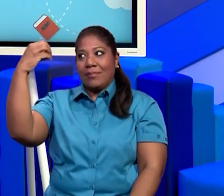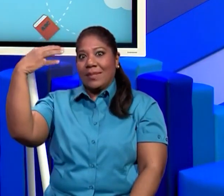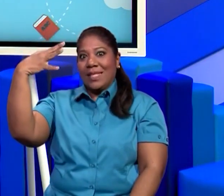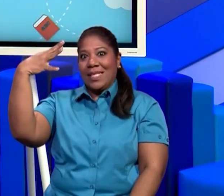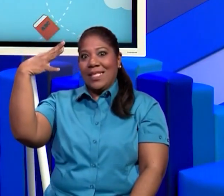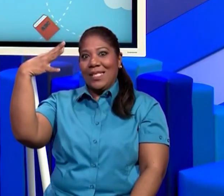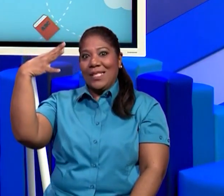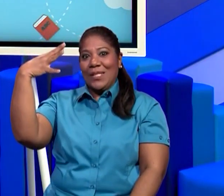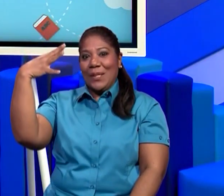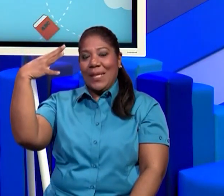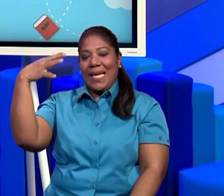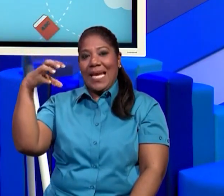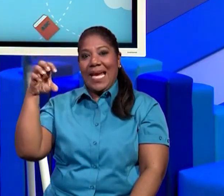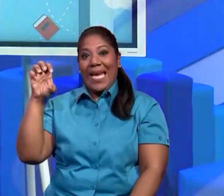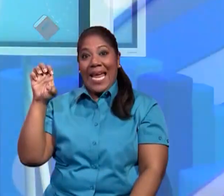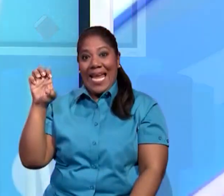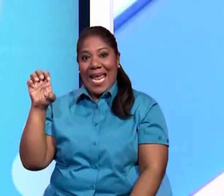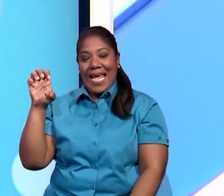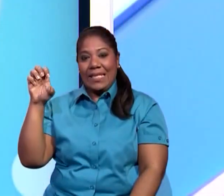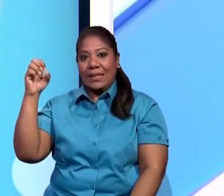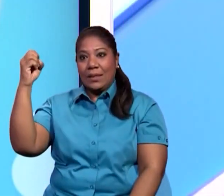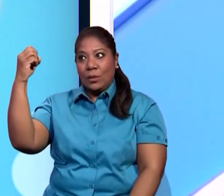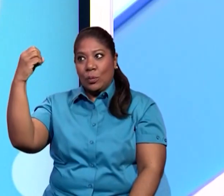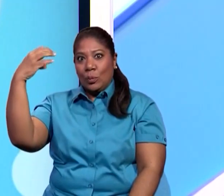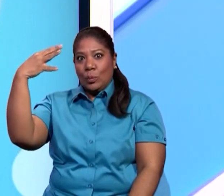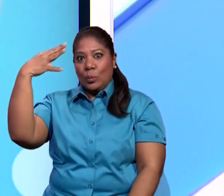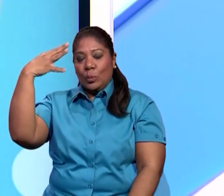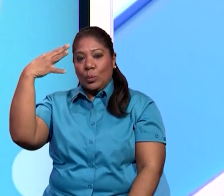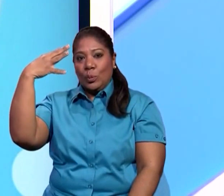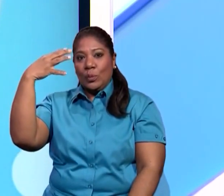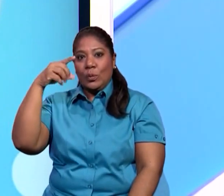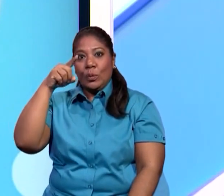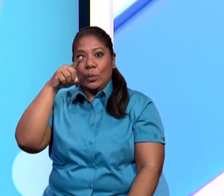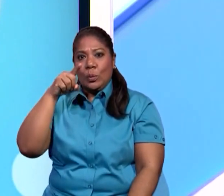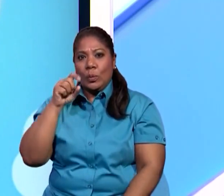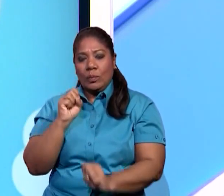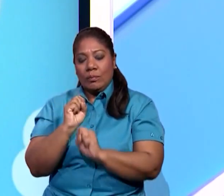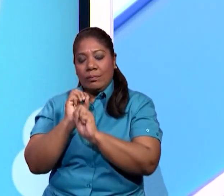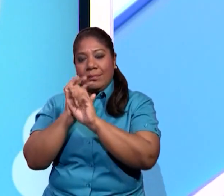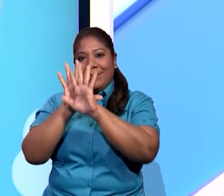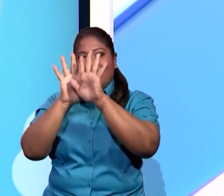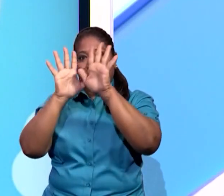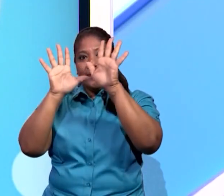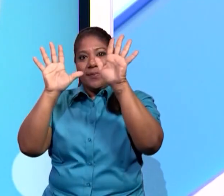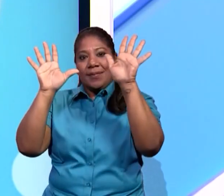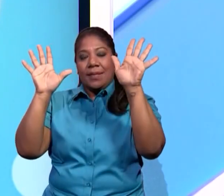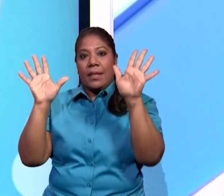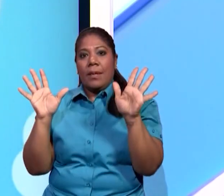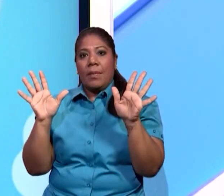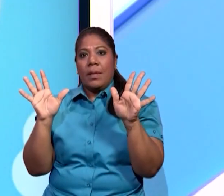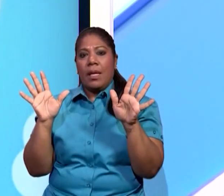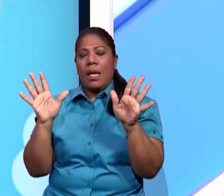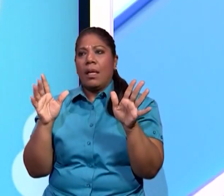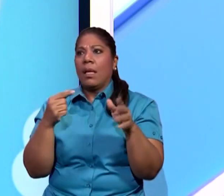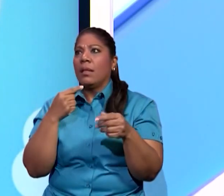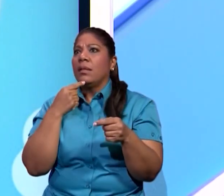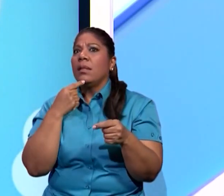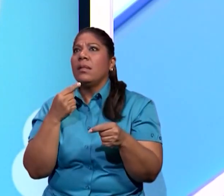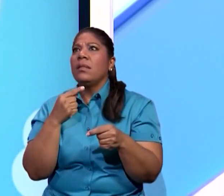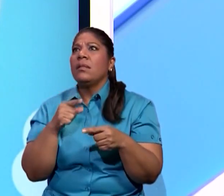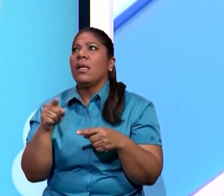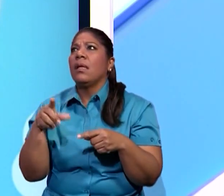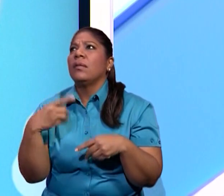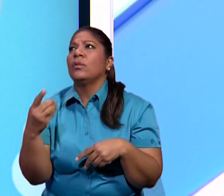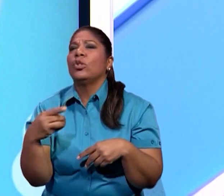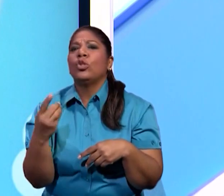este. Si en la mañana usted está en un lugar y está perdido, usted se ubica de una